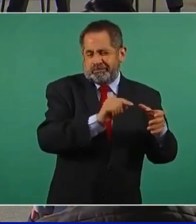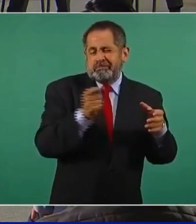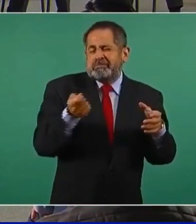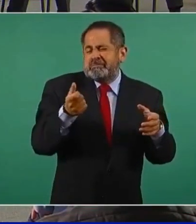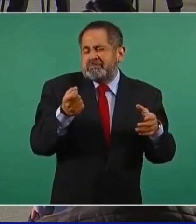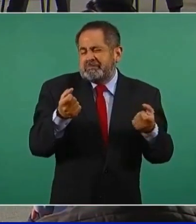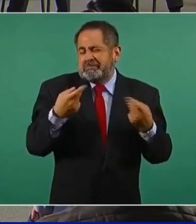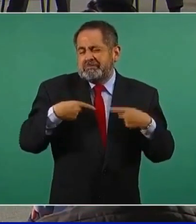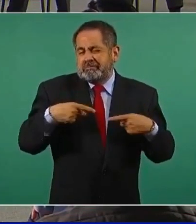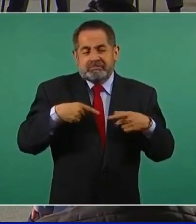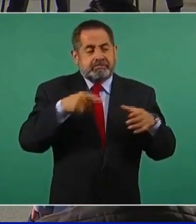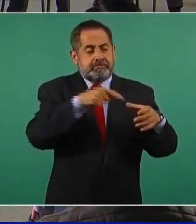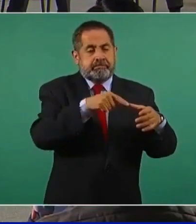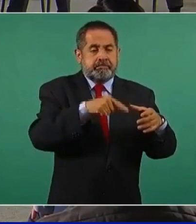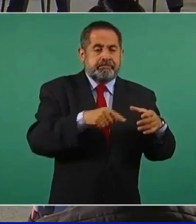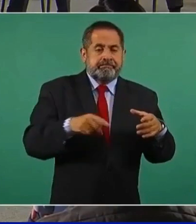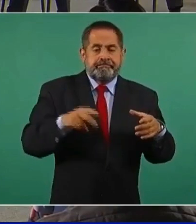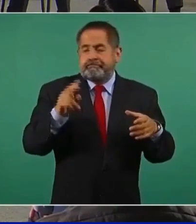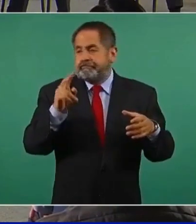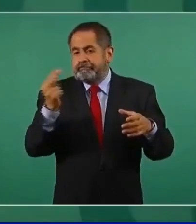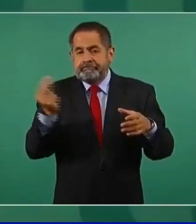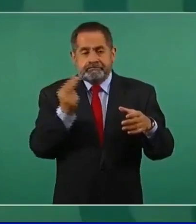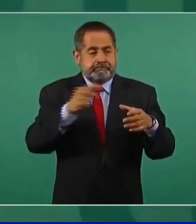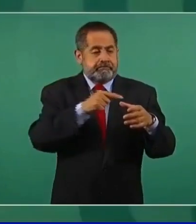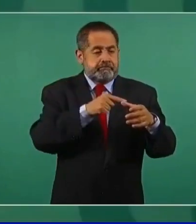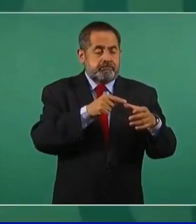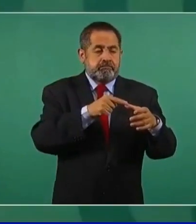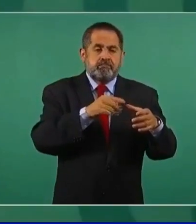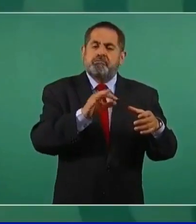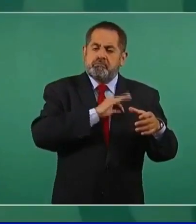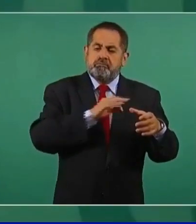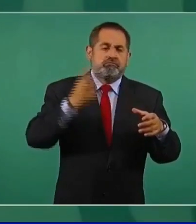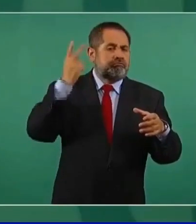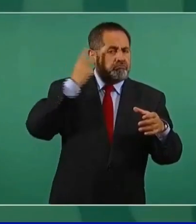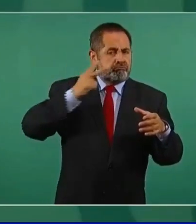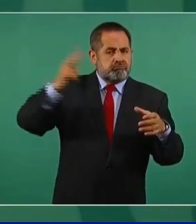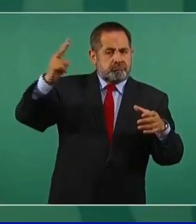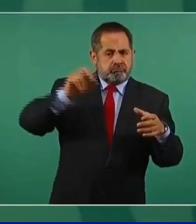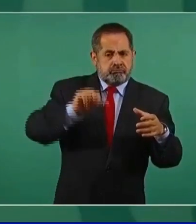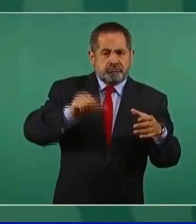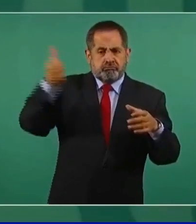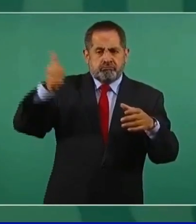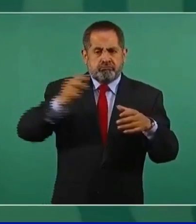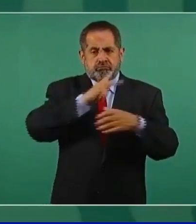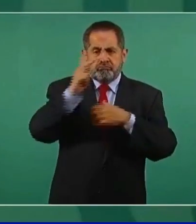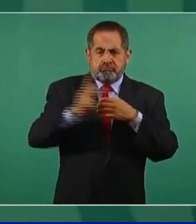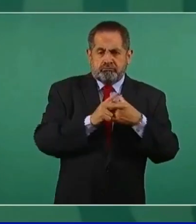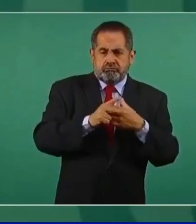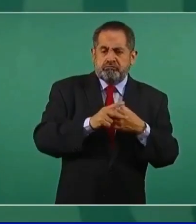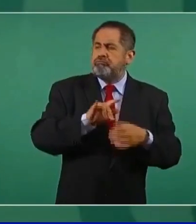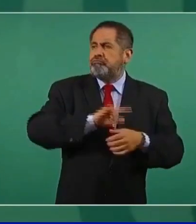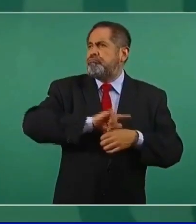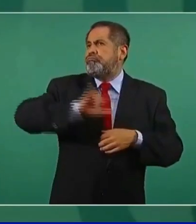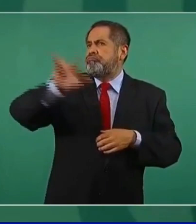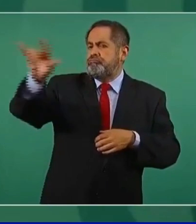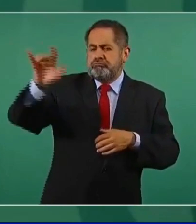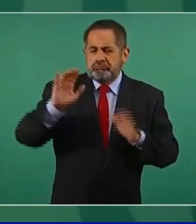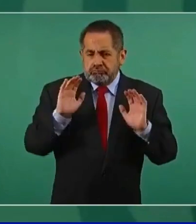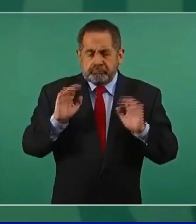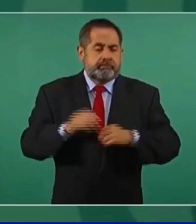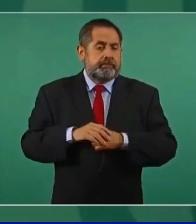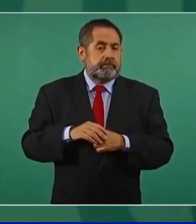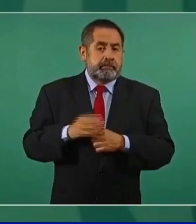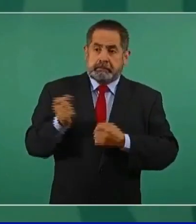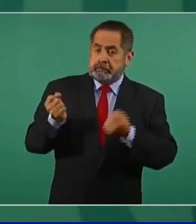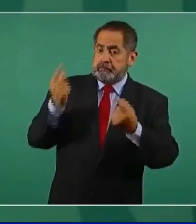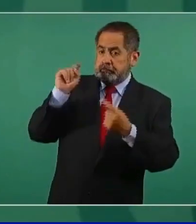pequeño, que tiene la necesidad o la oportunidad de viajar a otros países. En algunos países,